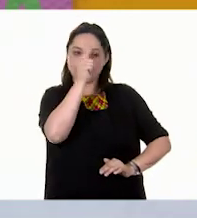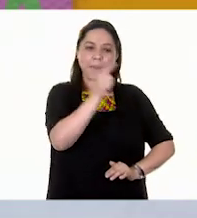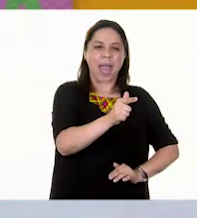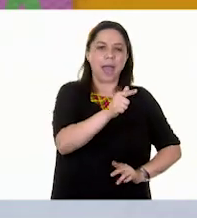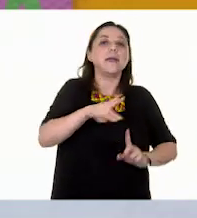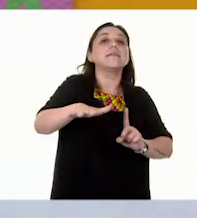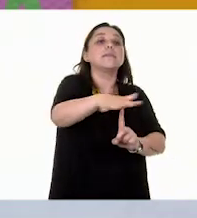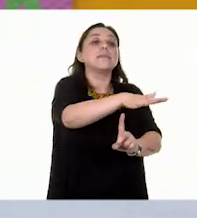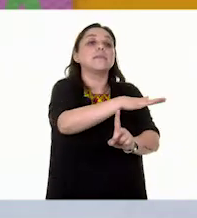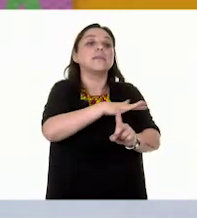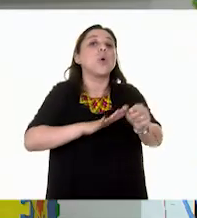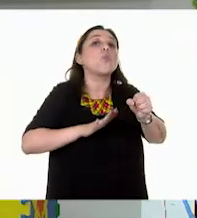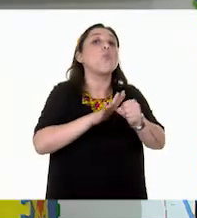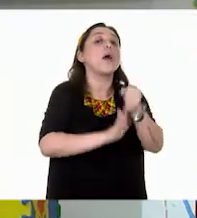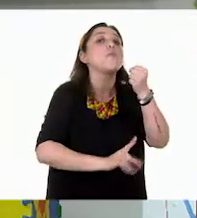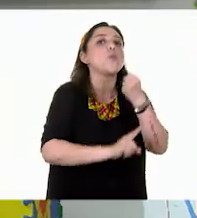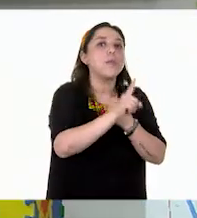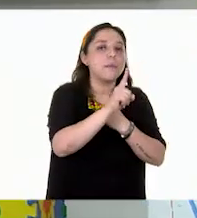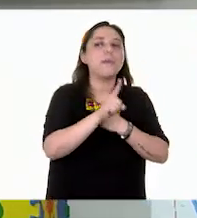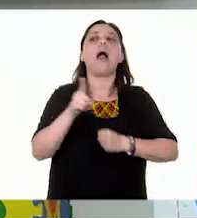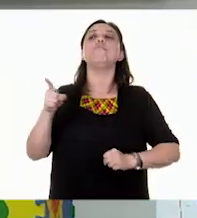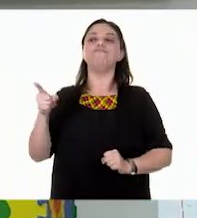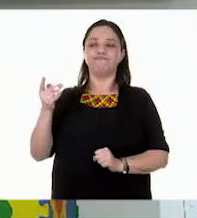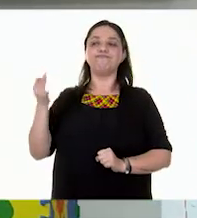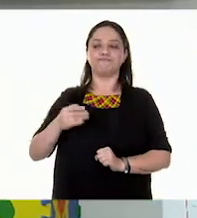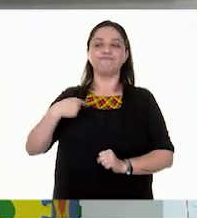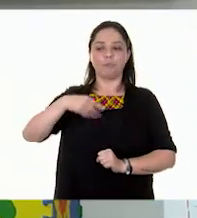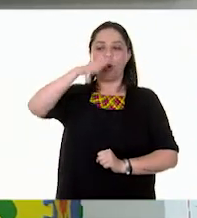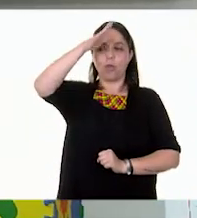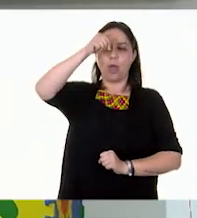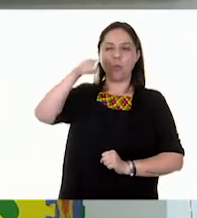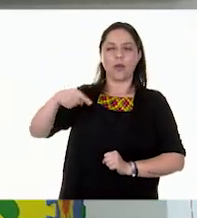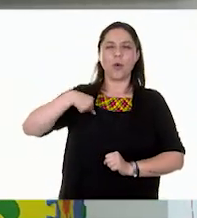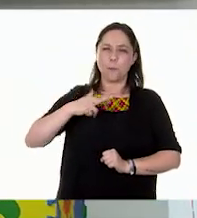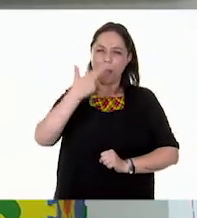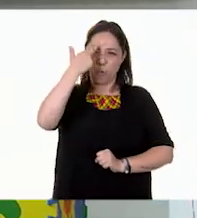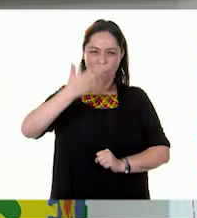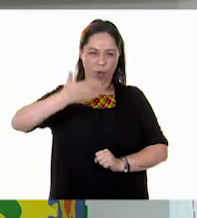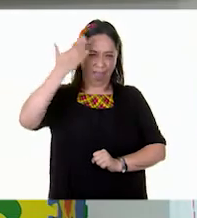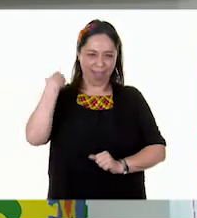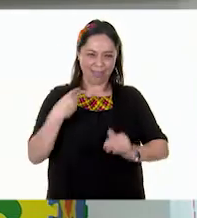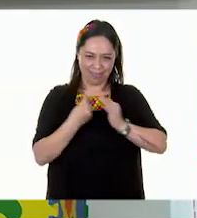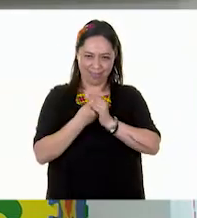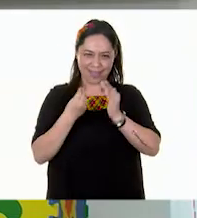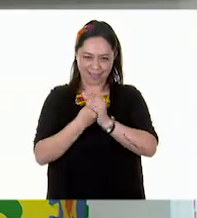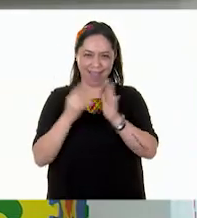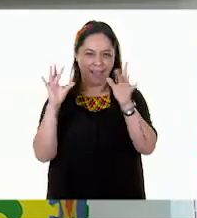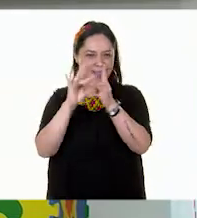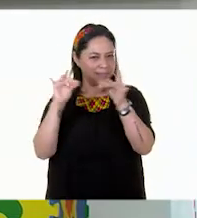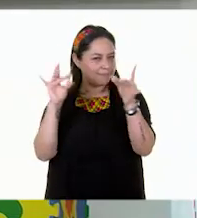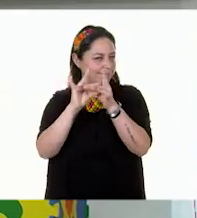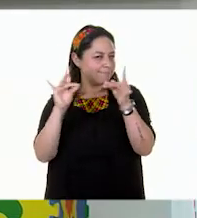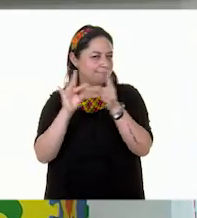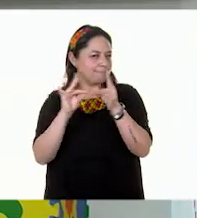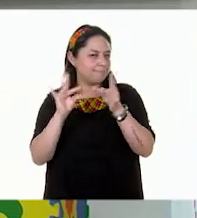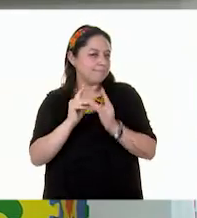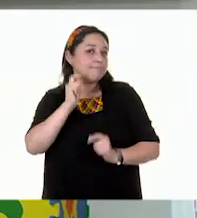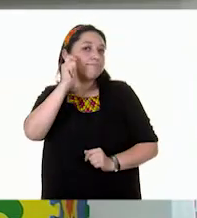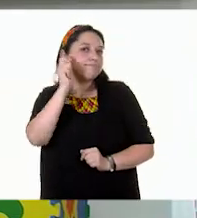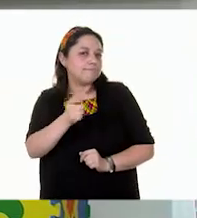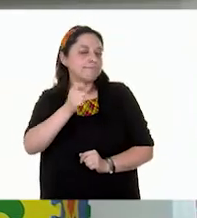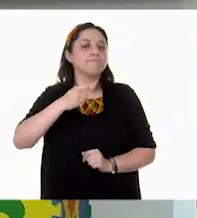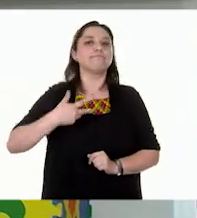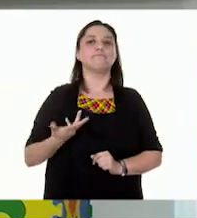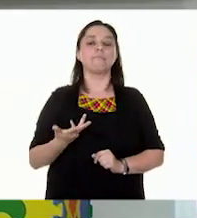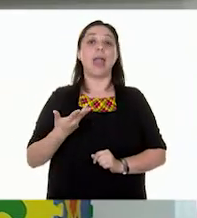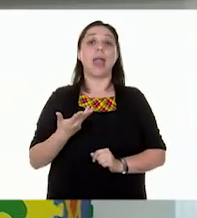Exactamente. Yo estoy de acuerdo con lo que dices, Gloria. Recuerdo que en la clase pasada hablamos de que entre los